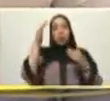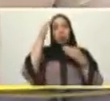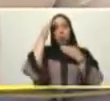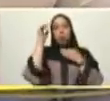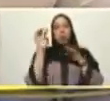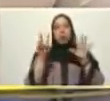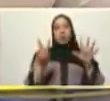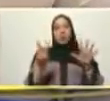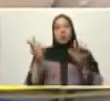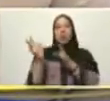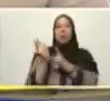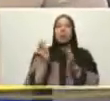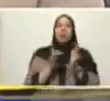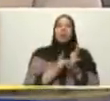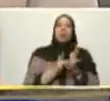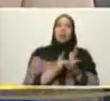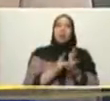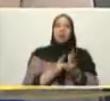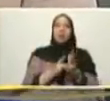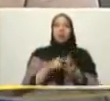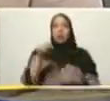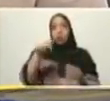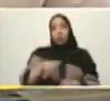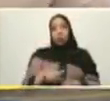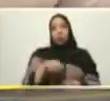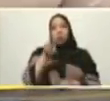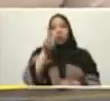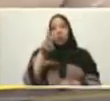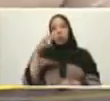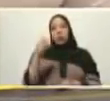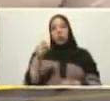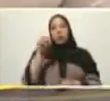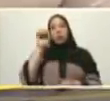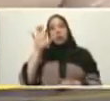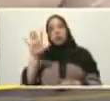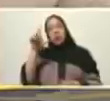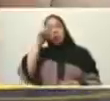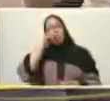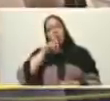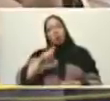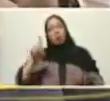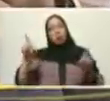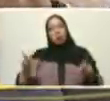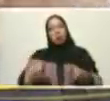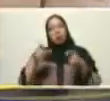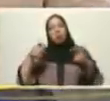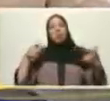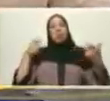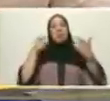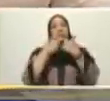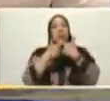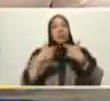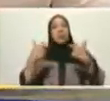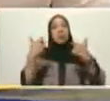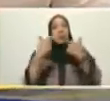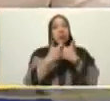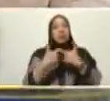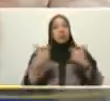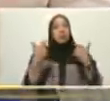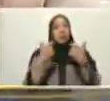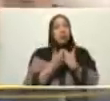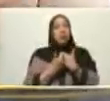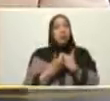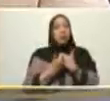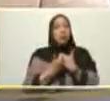de abril se cumplen 205 años de la masacre en la casa fuerte